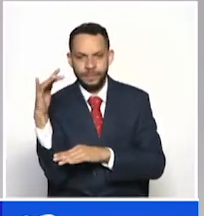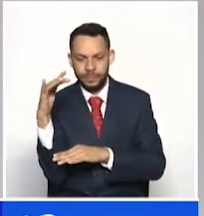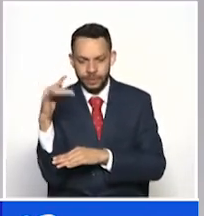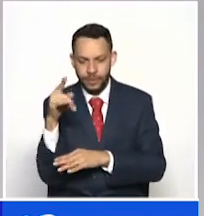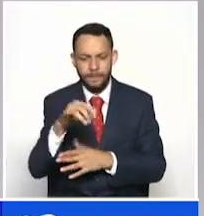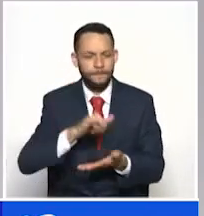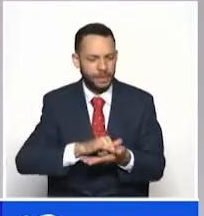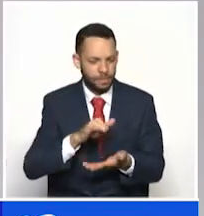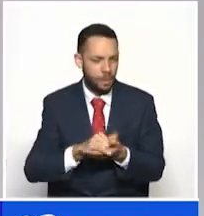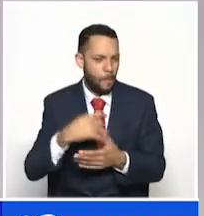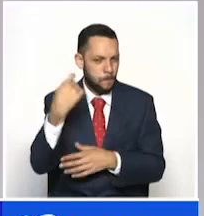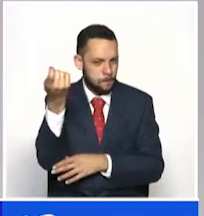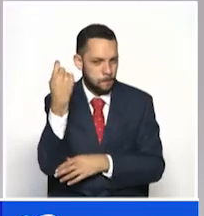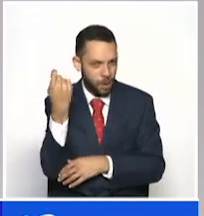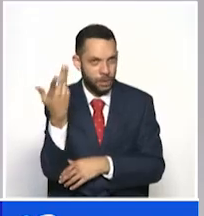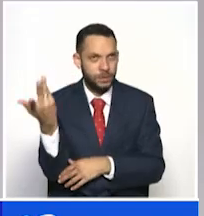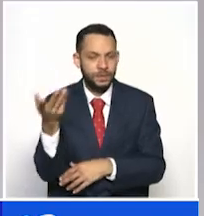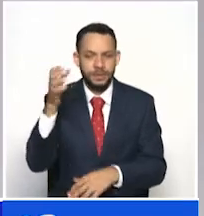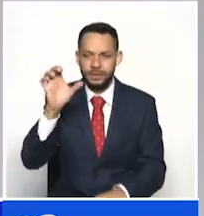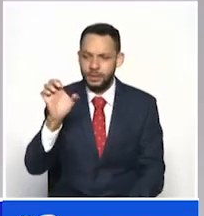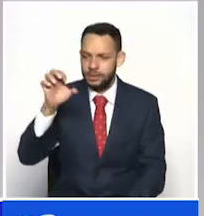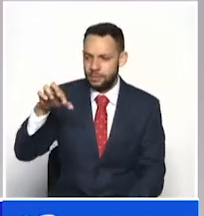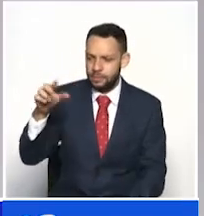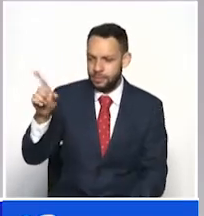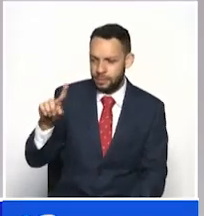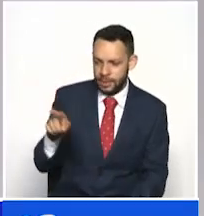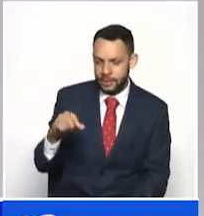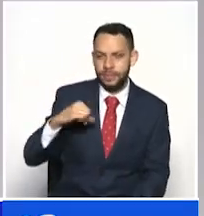que tienen las EPS en relación.